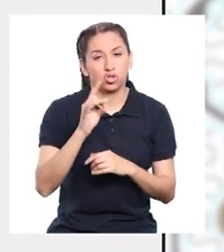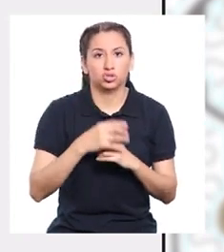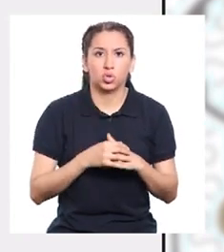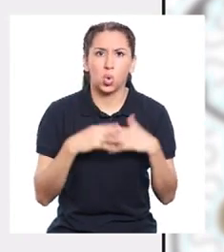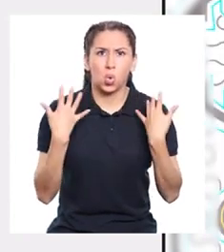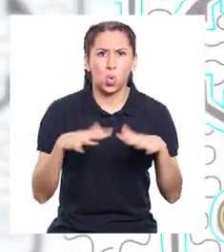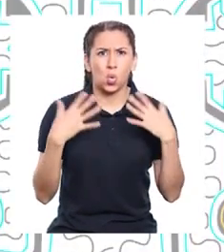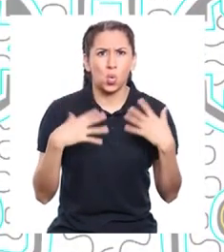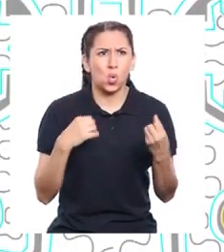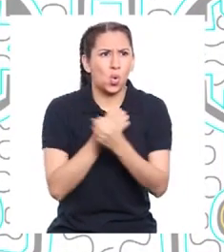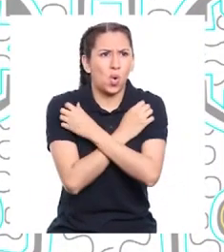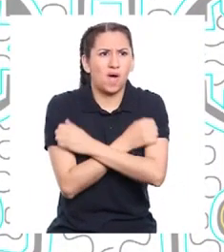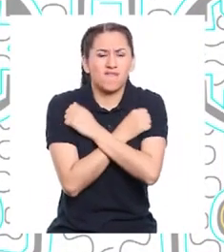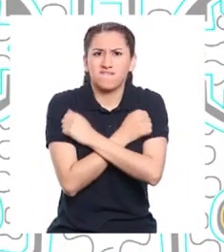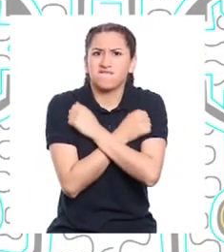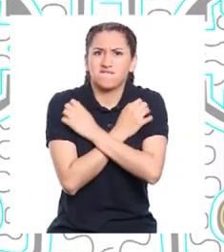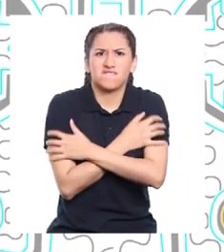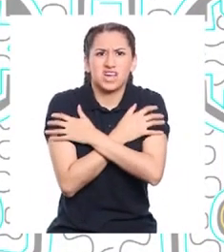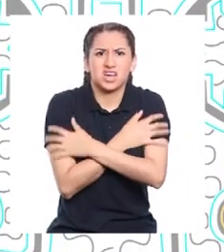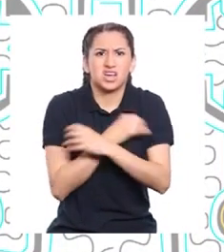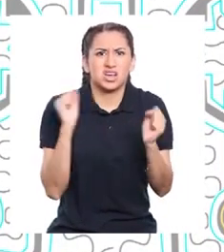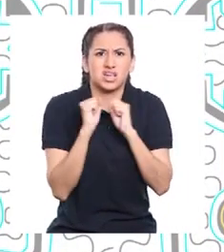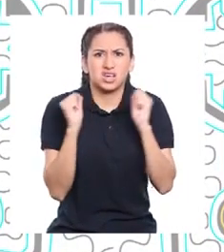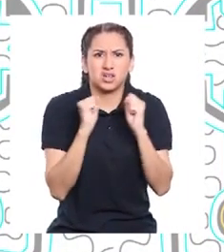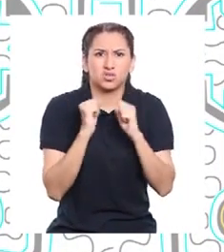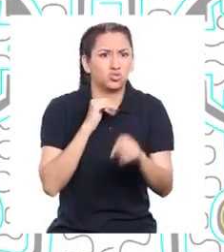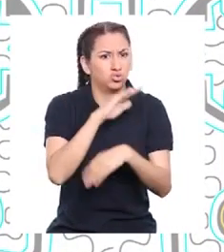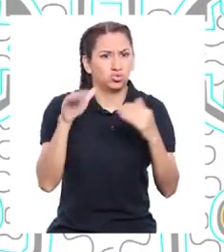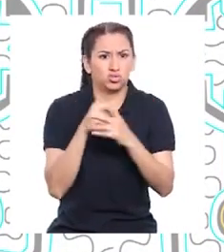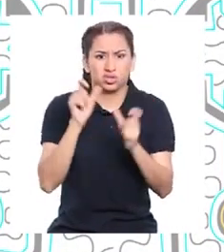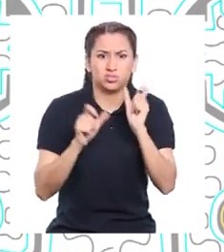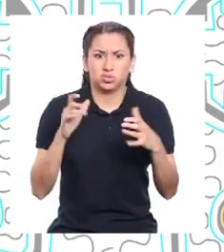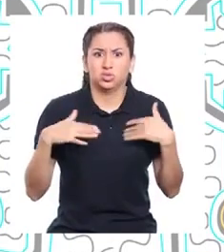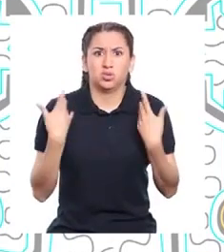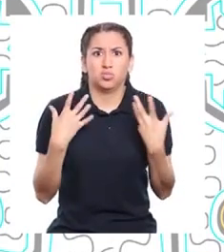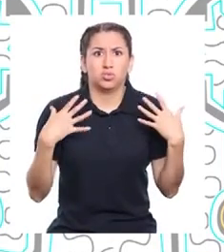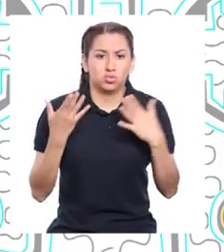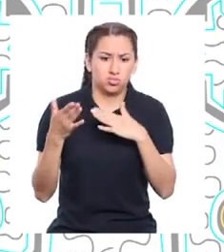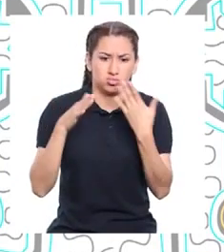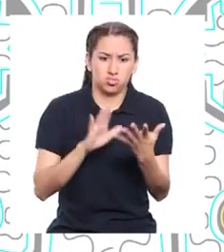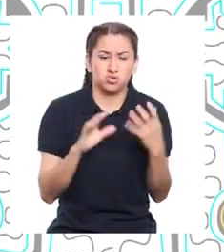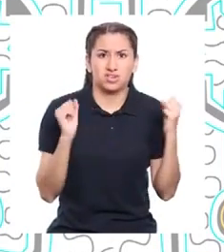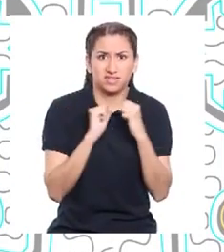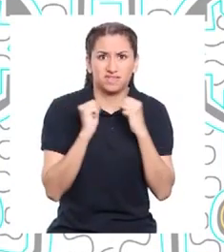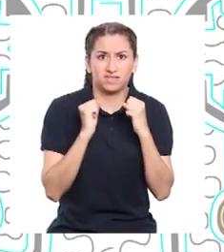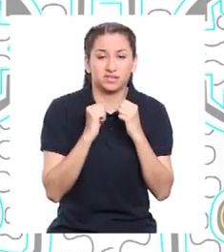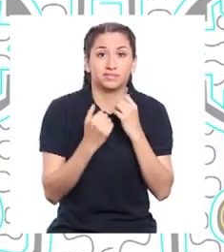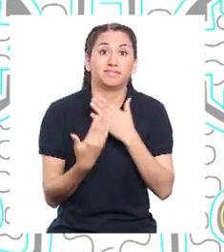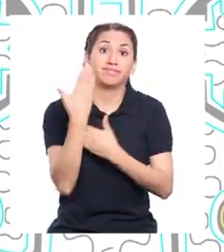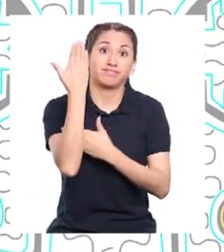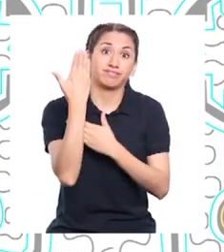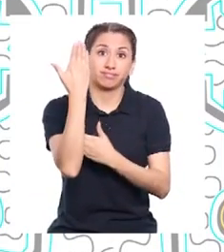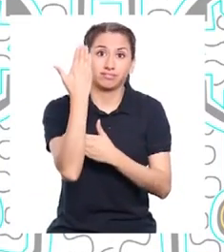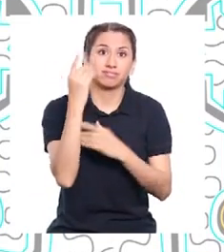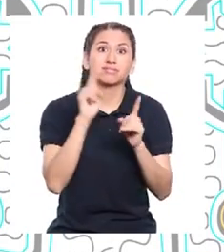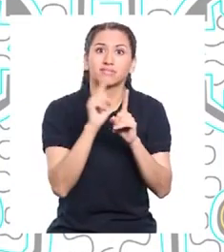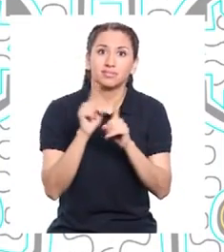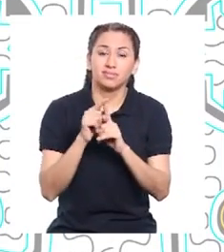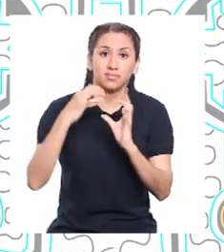bajo cero. ¡Uy, qué frío! Todos los seres vivos podríamos morir congelados. Y en el día, el